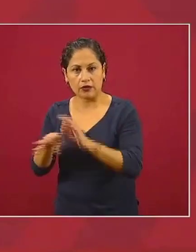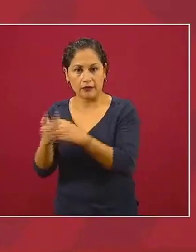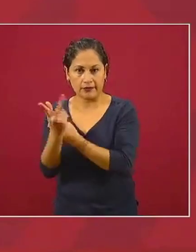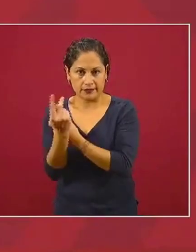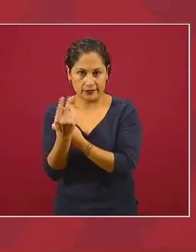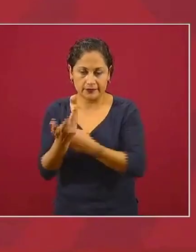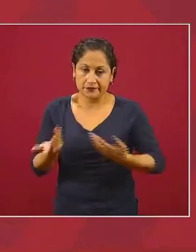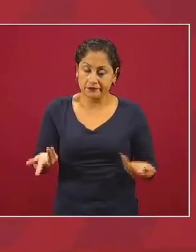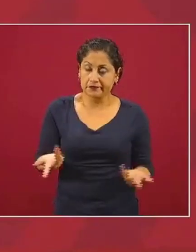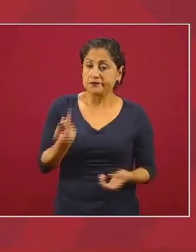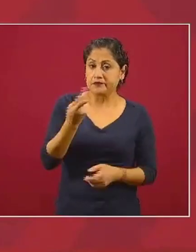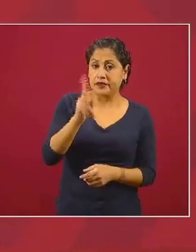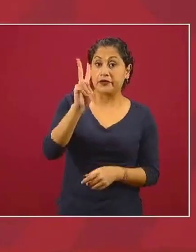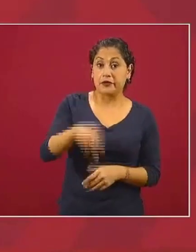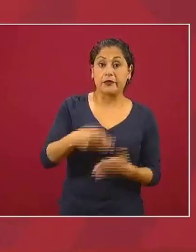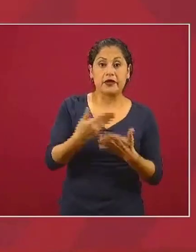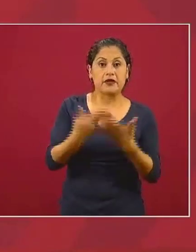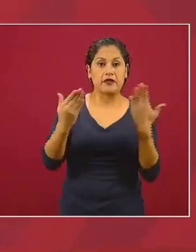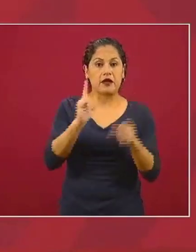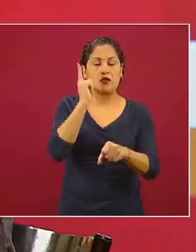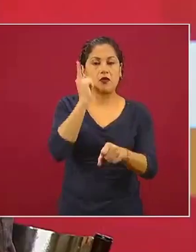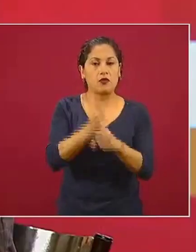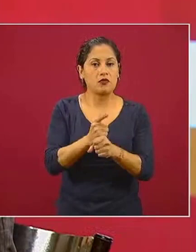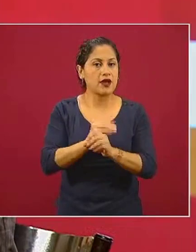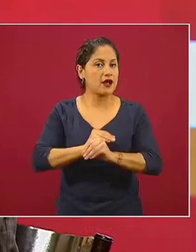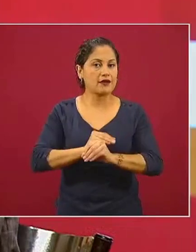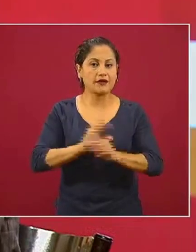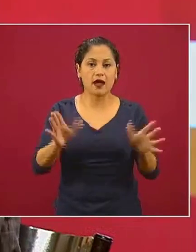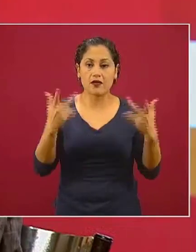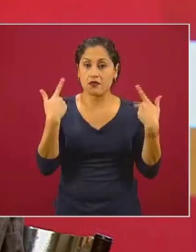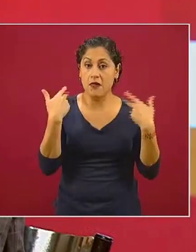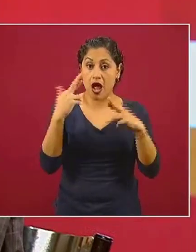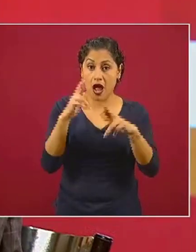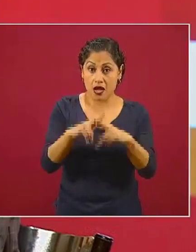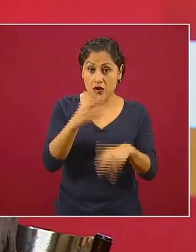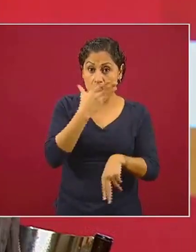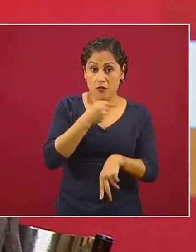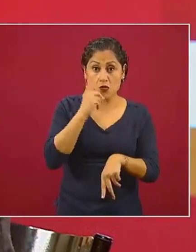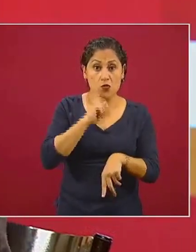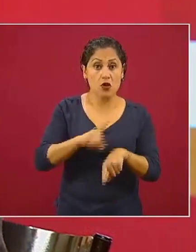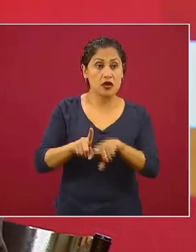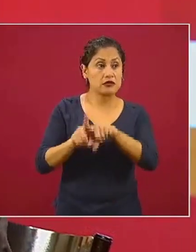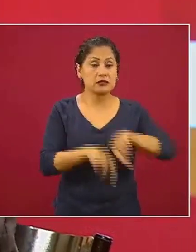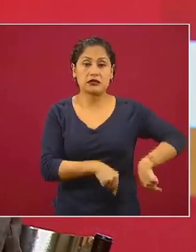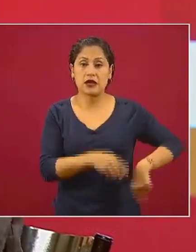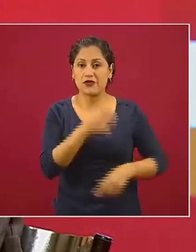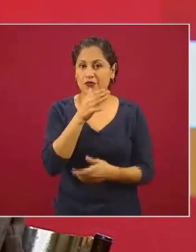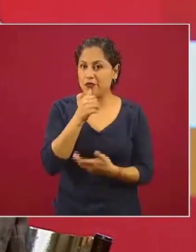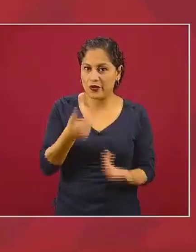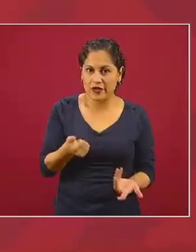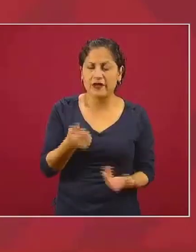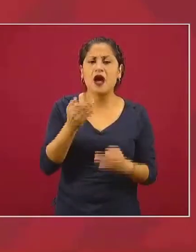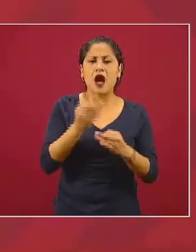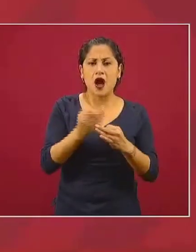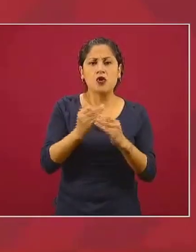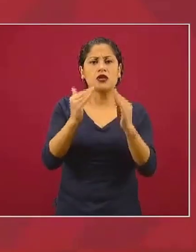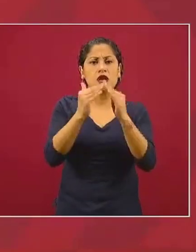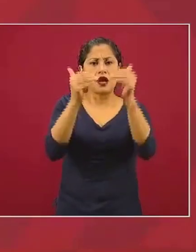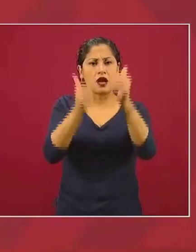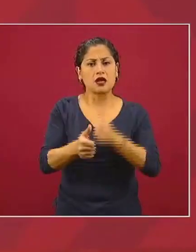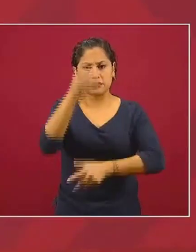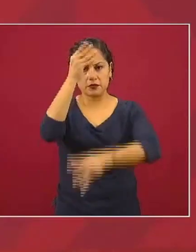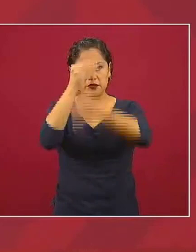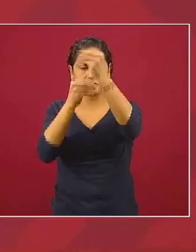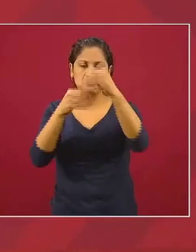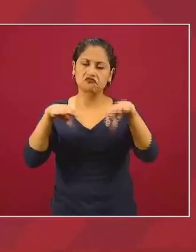los maestros las maestras son insustituibles o lo que el trabajo que se hizo en casa es muy bueno ¿por qué? porque se mantuvo el